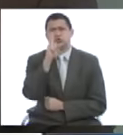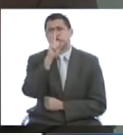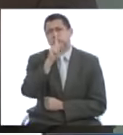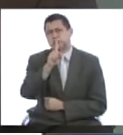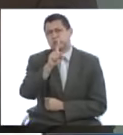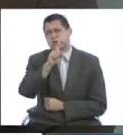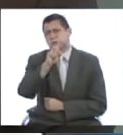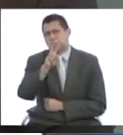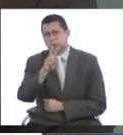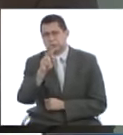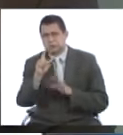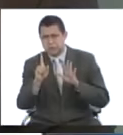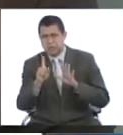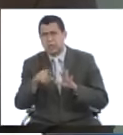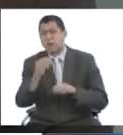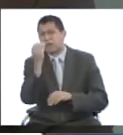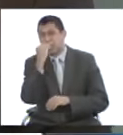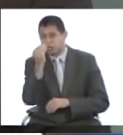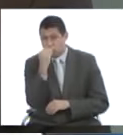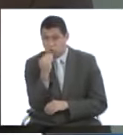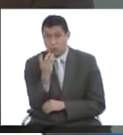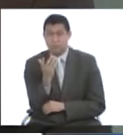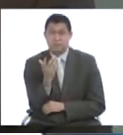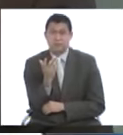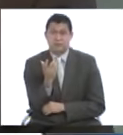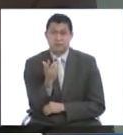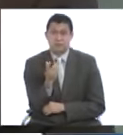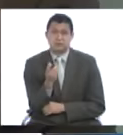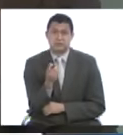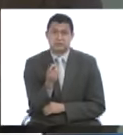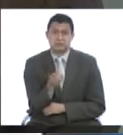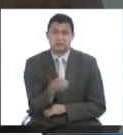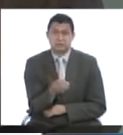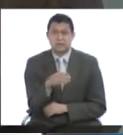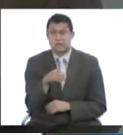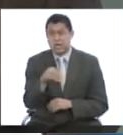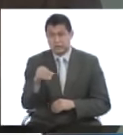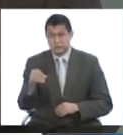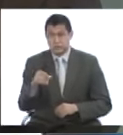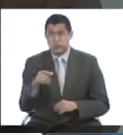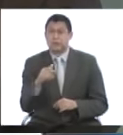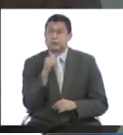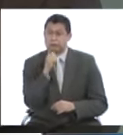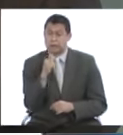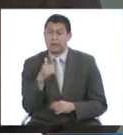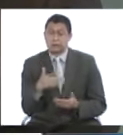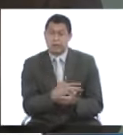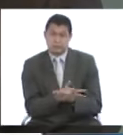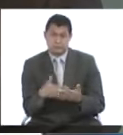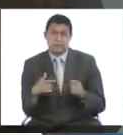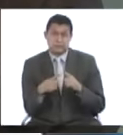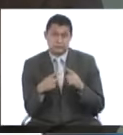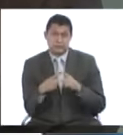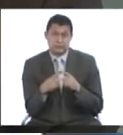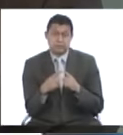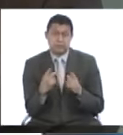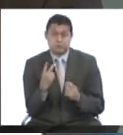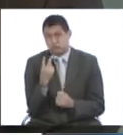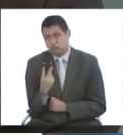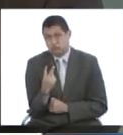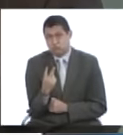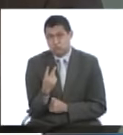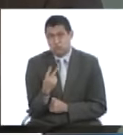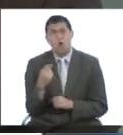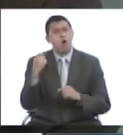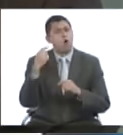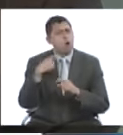después de una comida, después de una carga de tolerancia glucosada, para que eso sí sería definitorio para una diabetes mellitus. Ahora, en